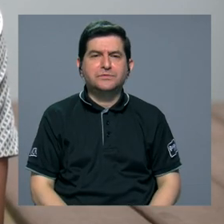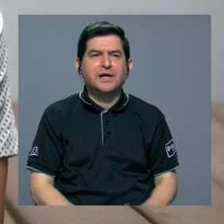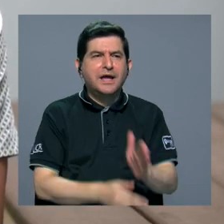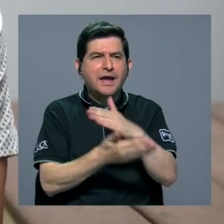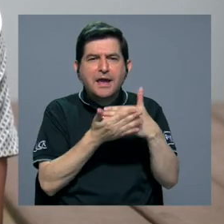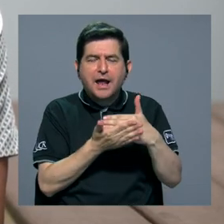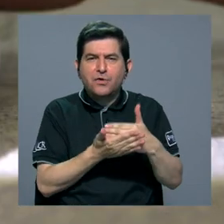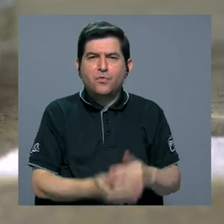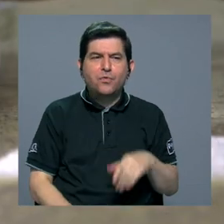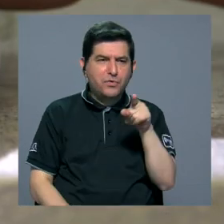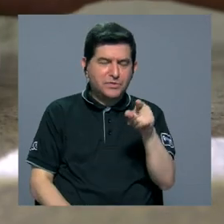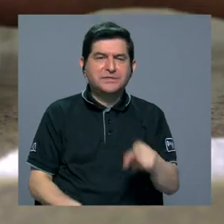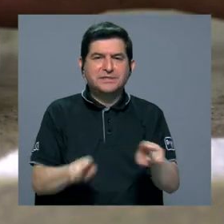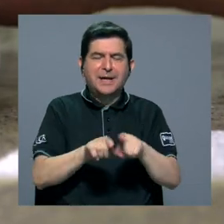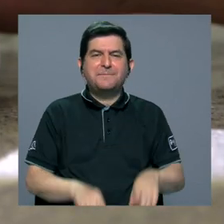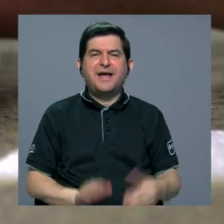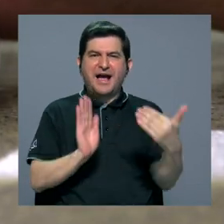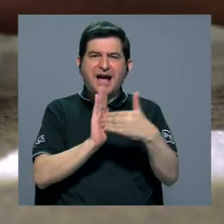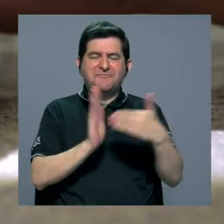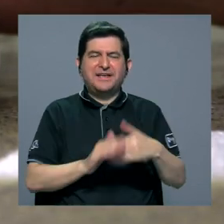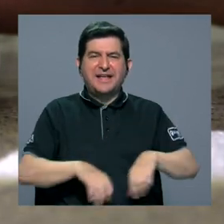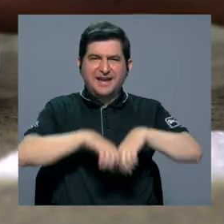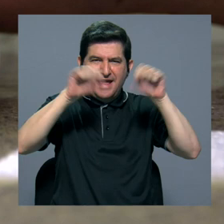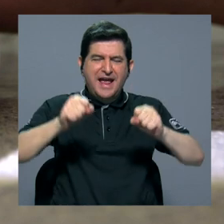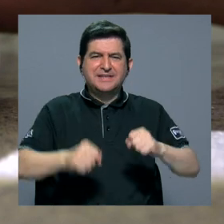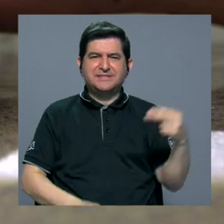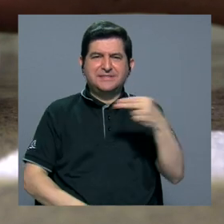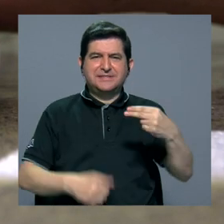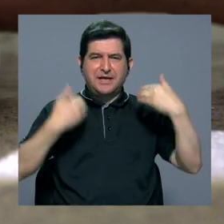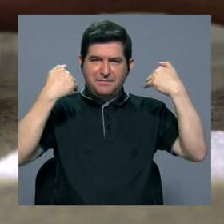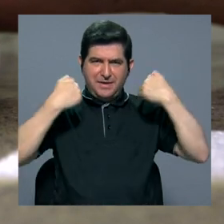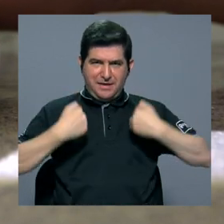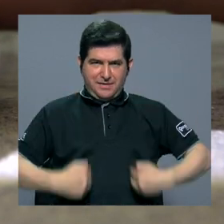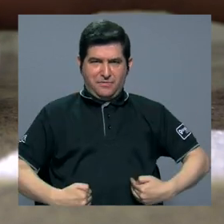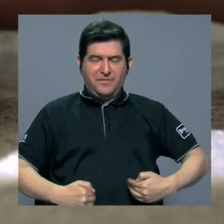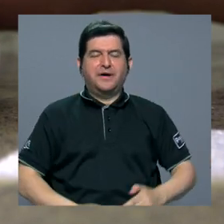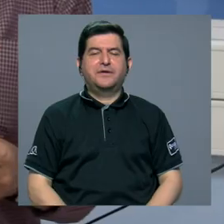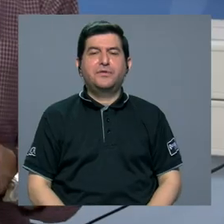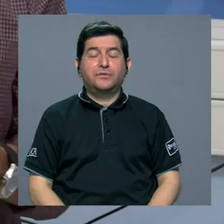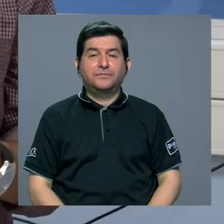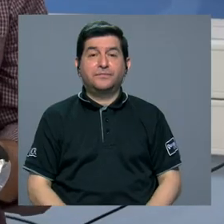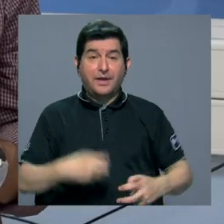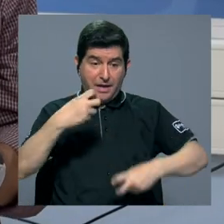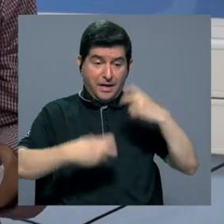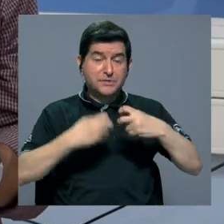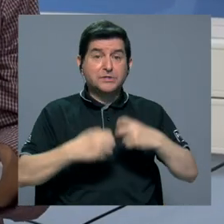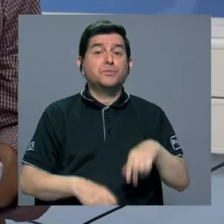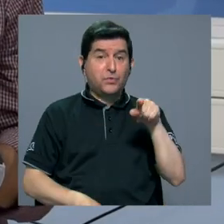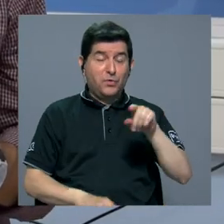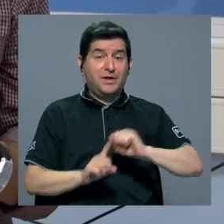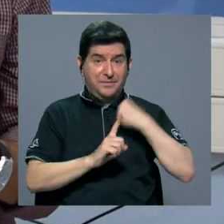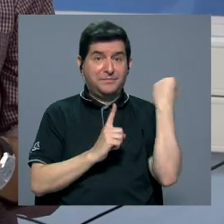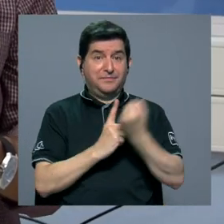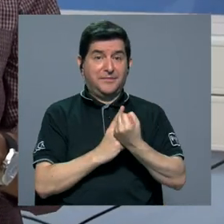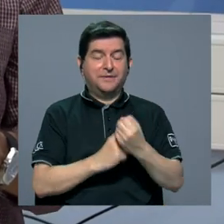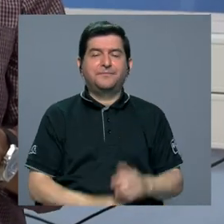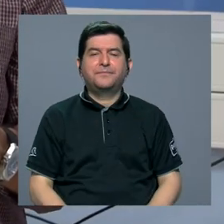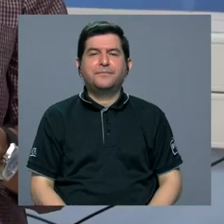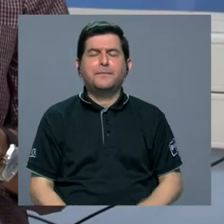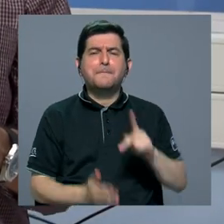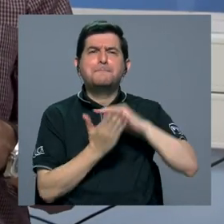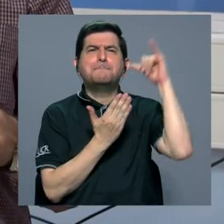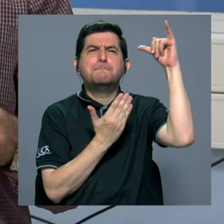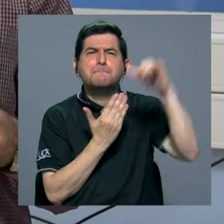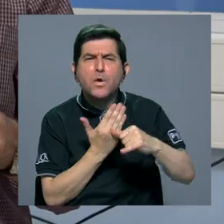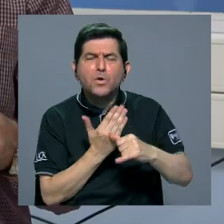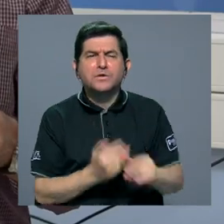algunos están considerados como disruptores endocrinos en el cuerpo humano. Esto quiere decir que ocasionan problemas a niveles hormonales. Este es un proyecto